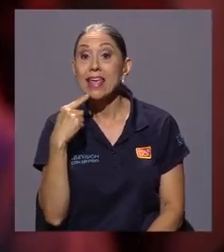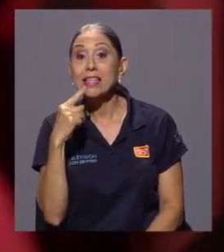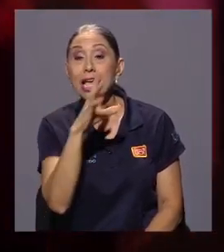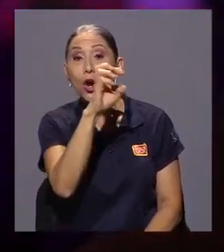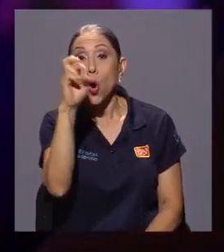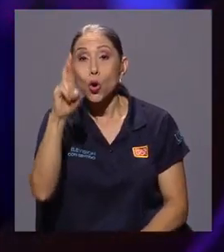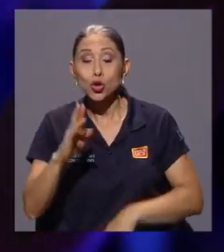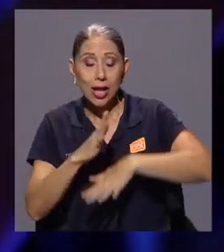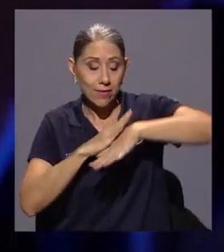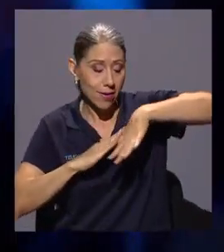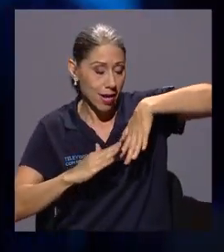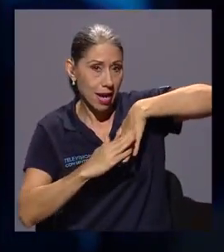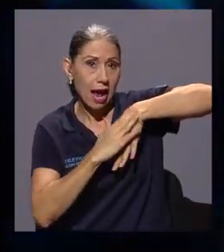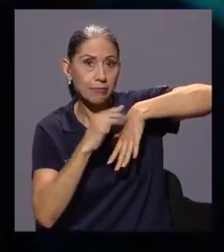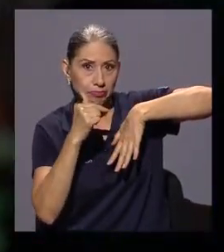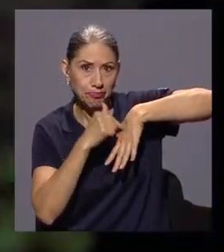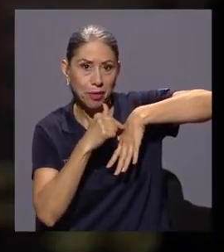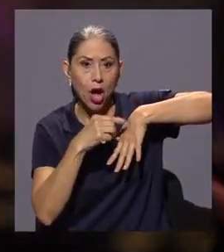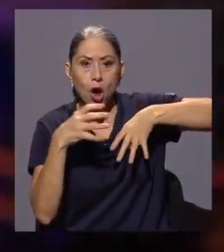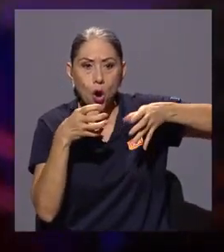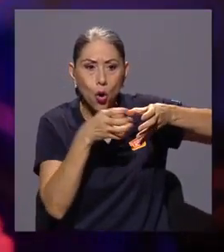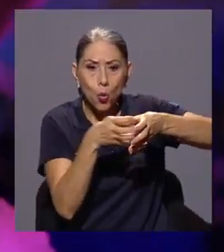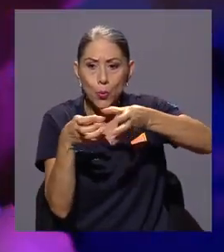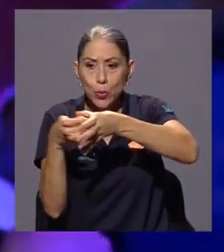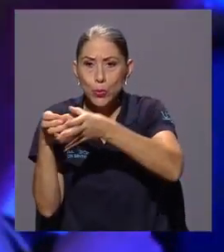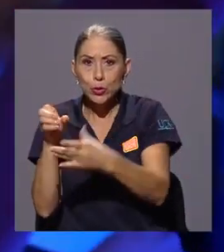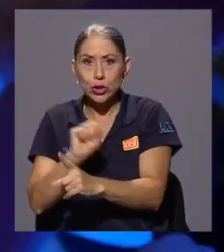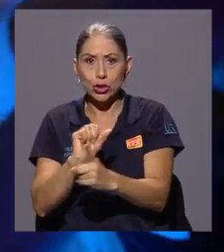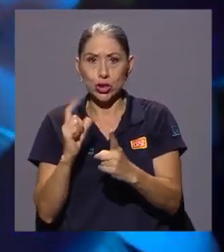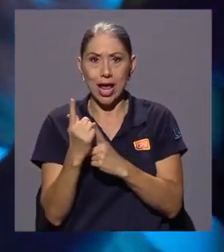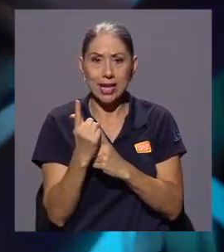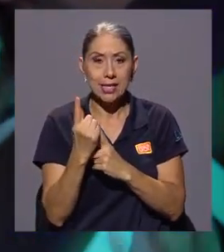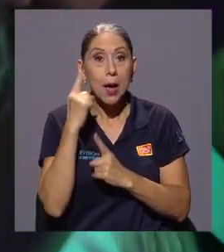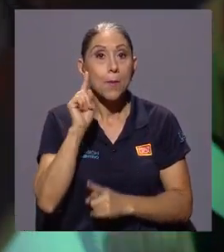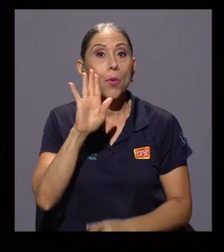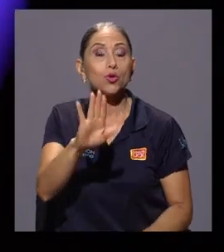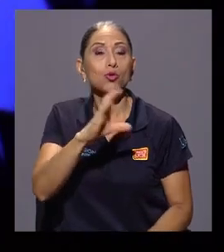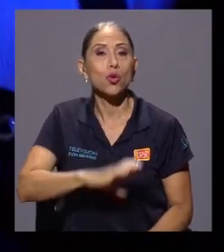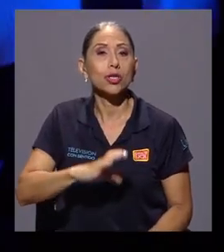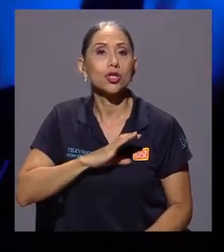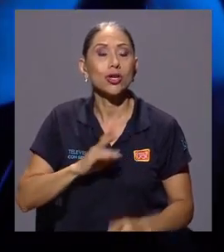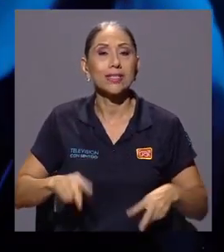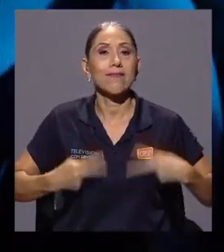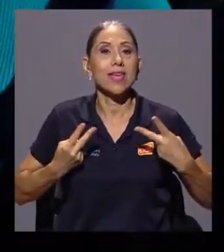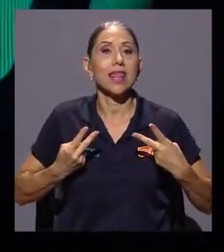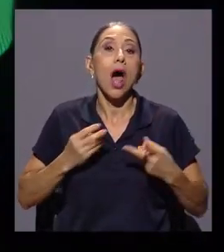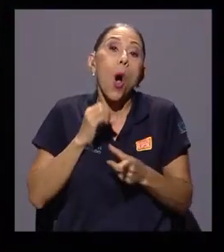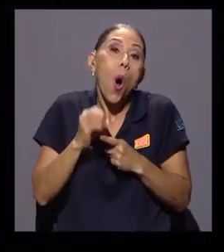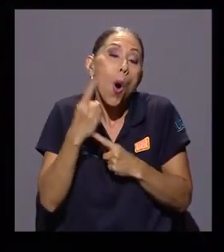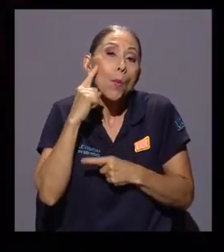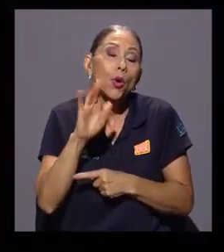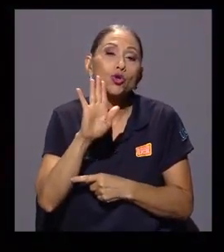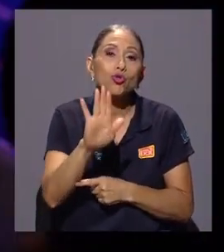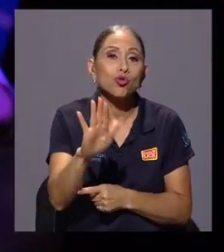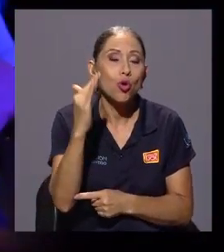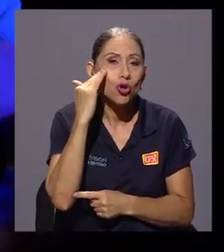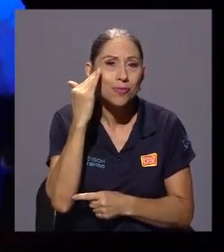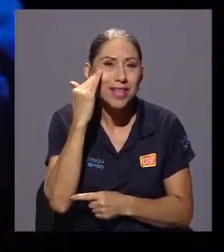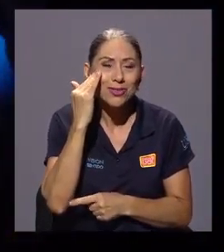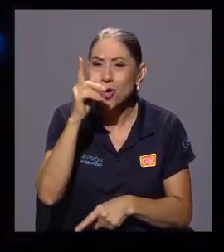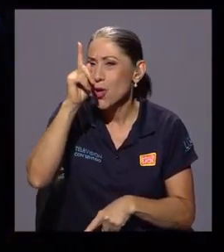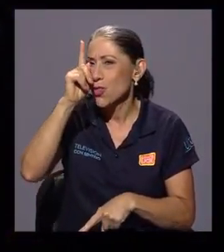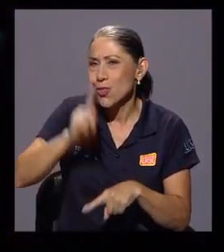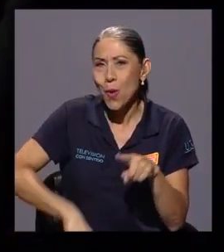sectores sociales que, por sus condiciones de vida o de conocimiento, no tienen la forma de asimilar y